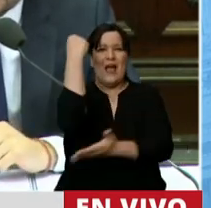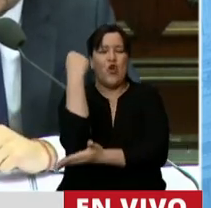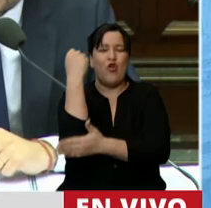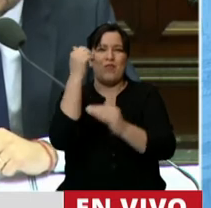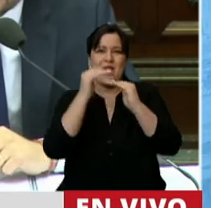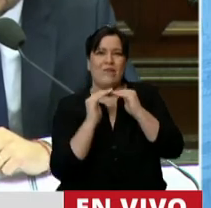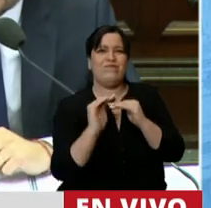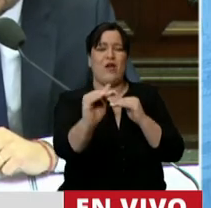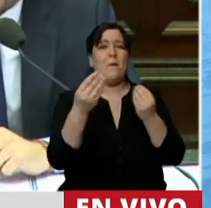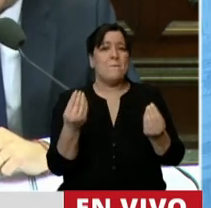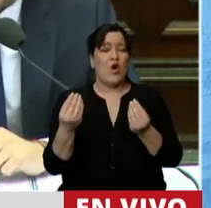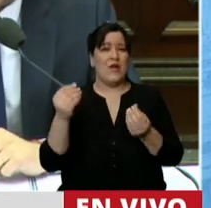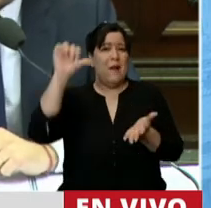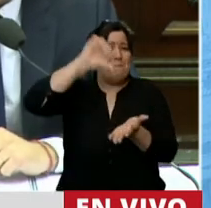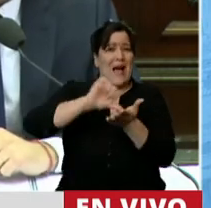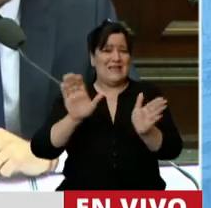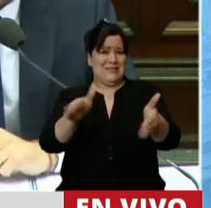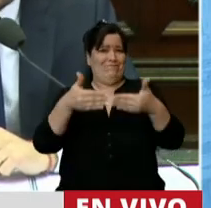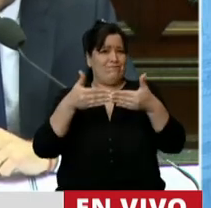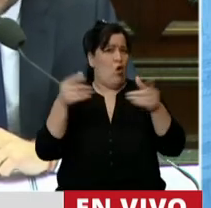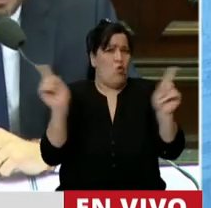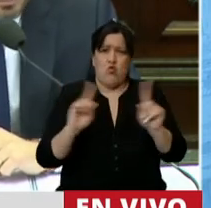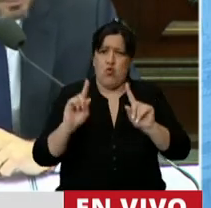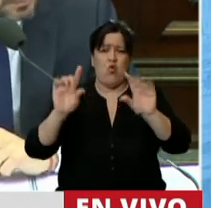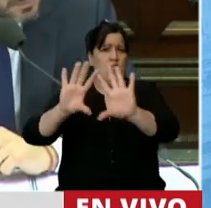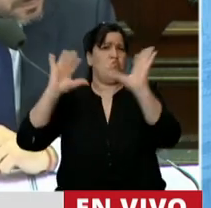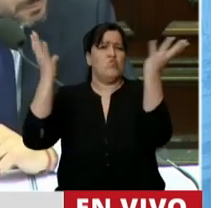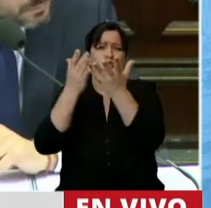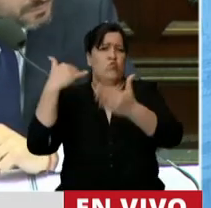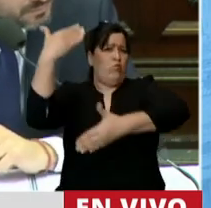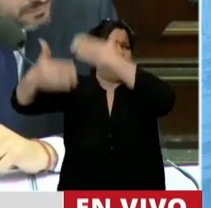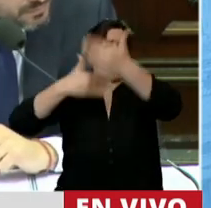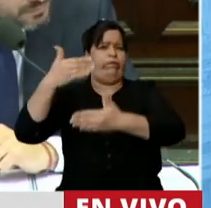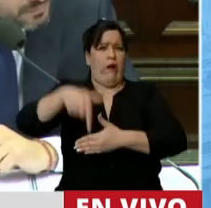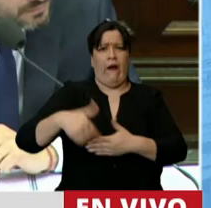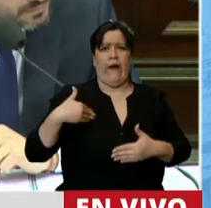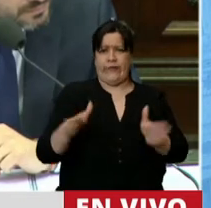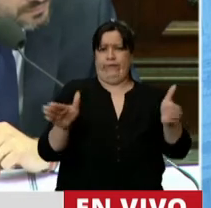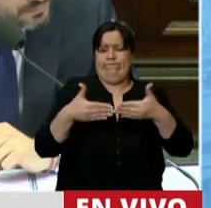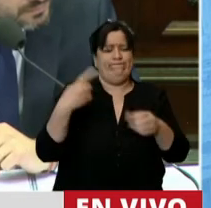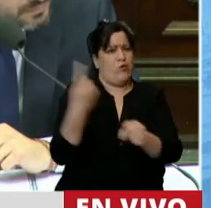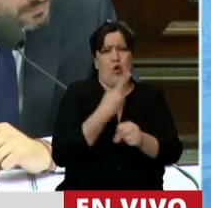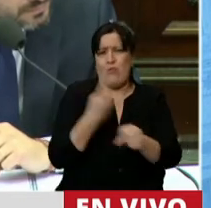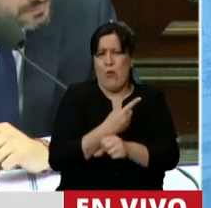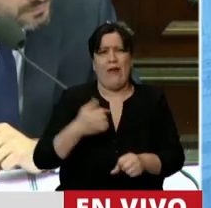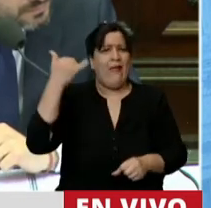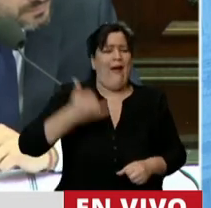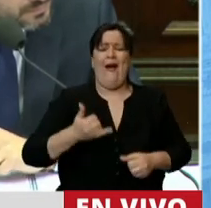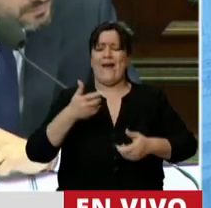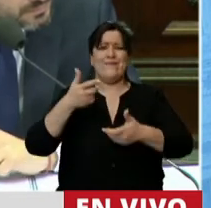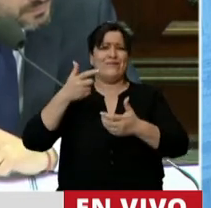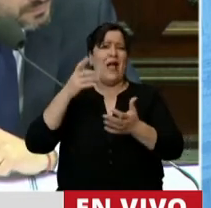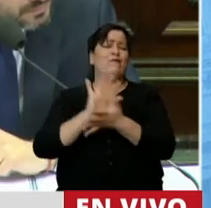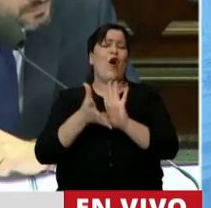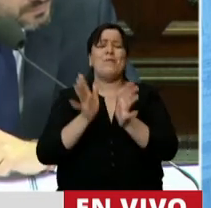Porque no hay un país cerrado. Tenemos un mundo que nos lleva por delante. Está con desequilibrio entre las potencias, guerra comercial.